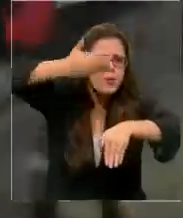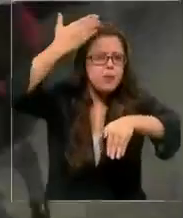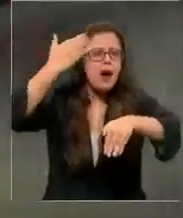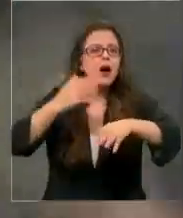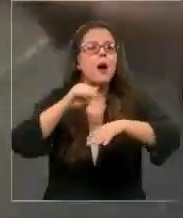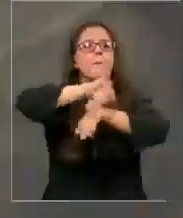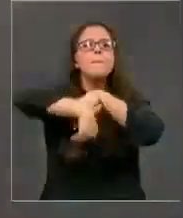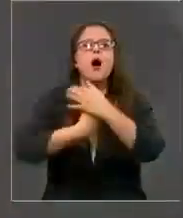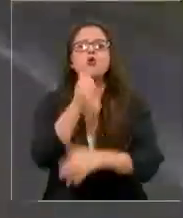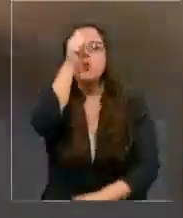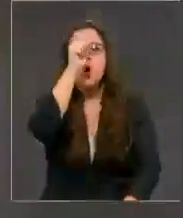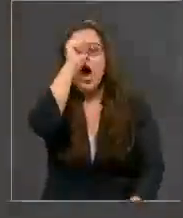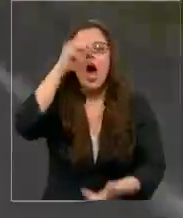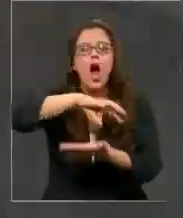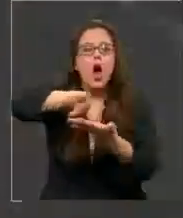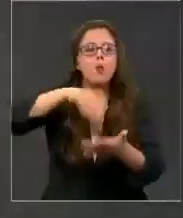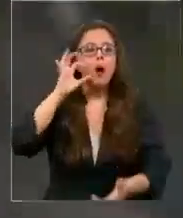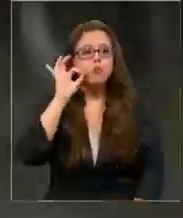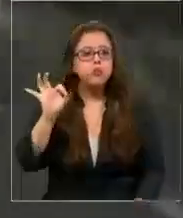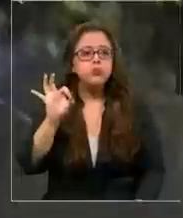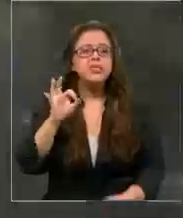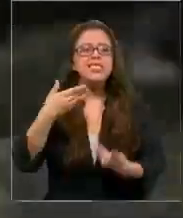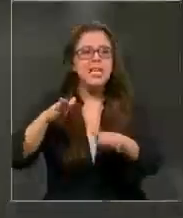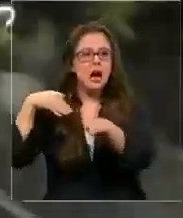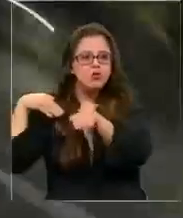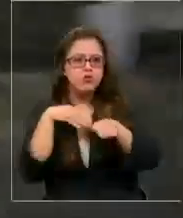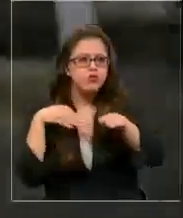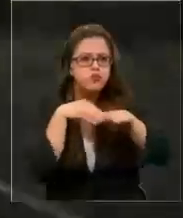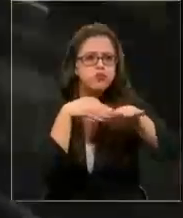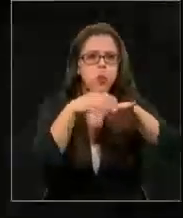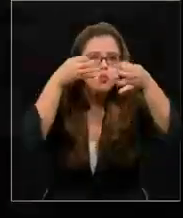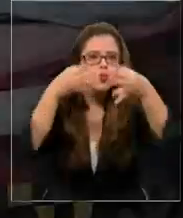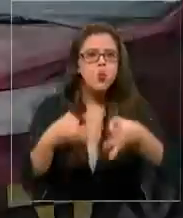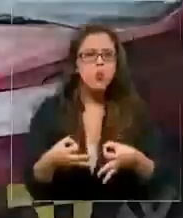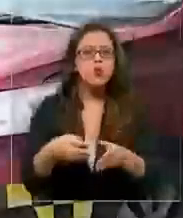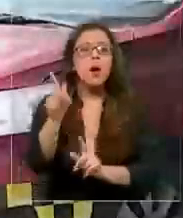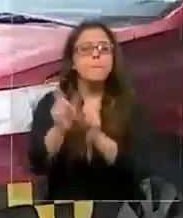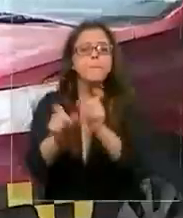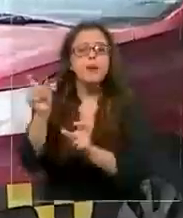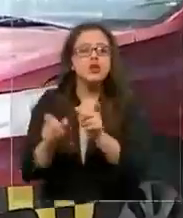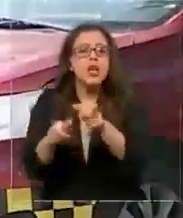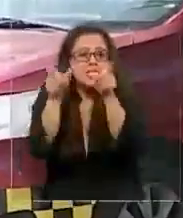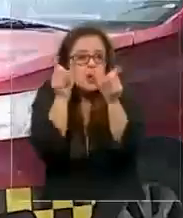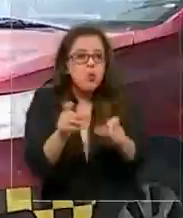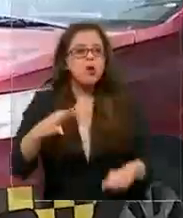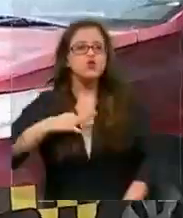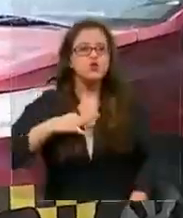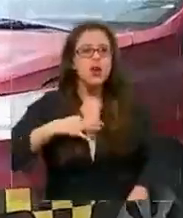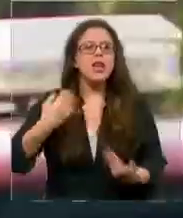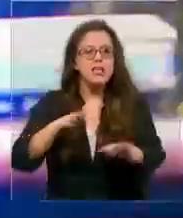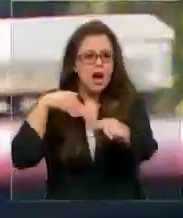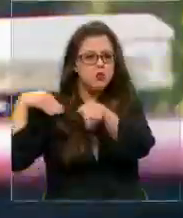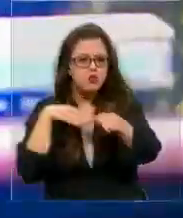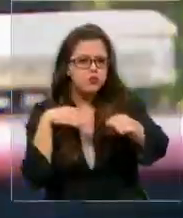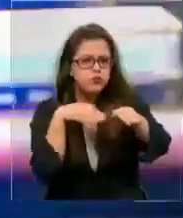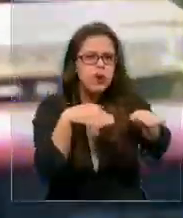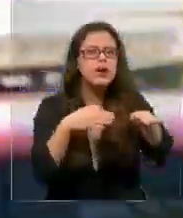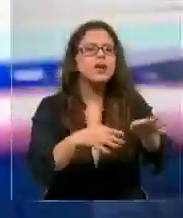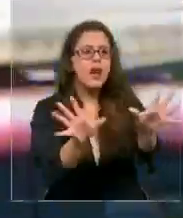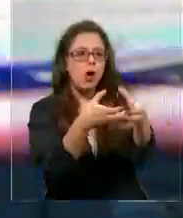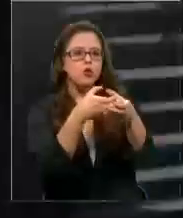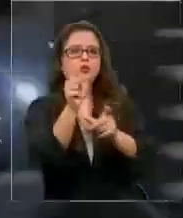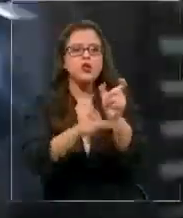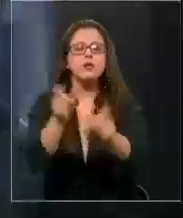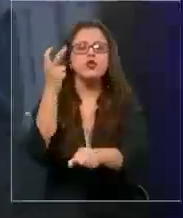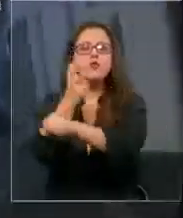Madrugada de este domingo y en la comuna de Las Condes, una persecución estaba en curso. Personal de seguridad ciudadana daba seguimiento a una banda